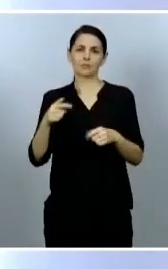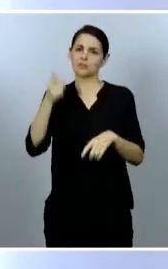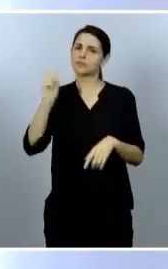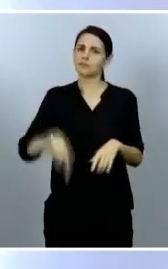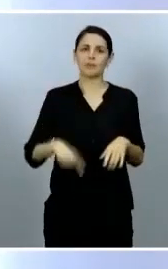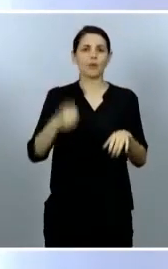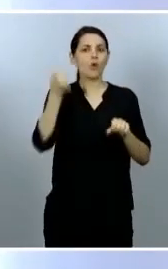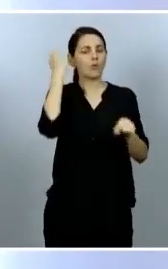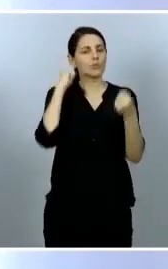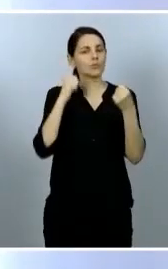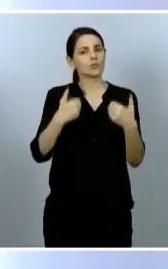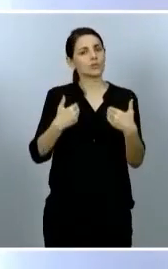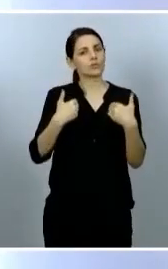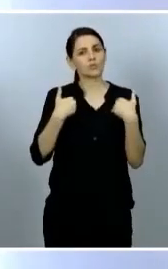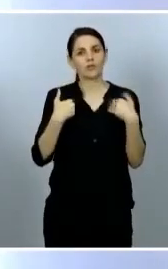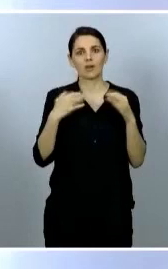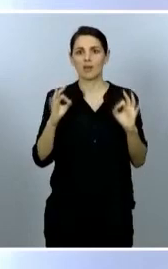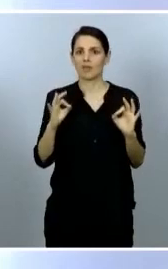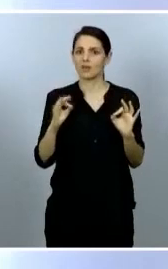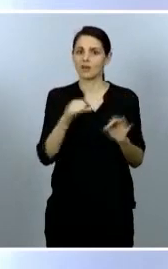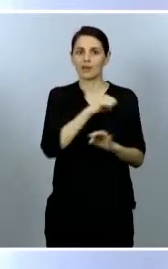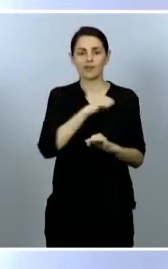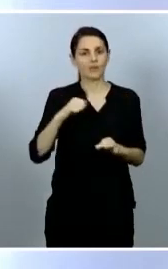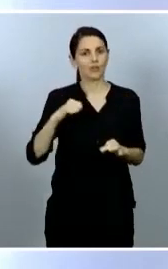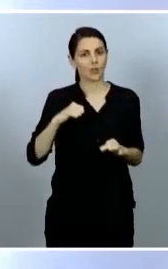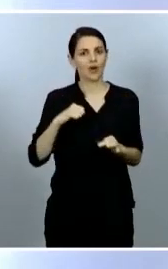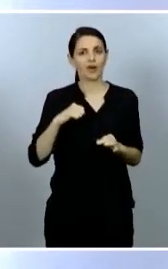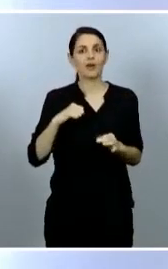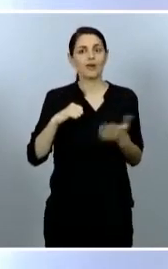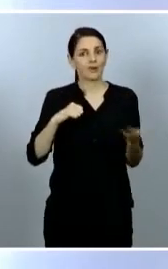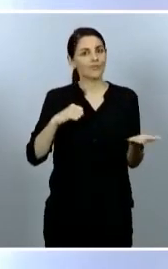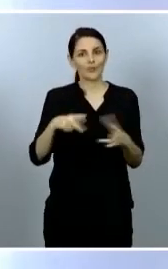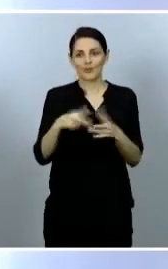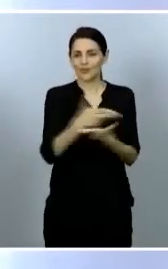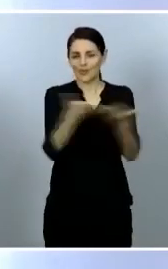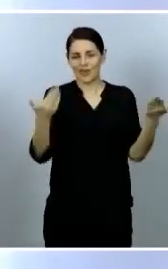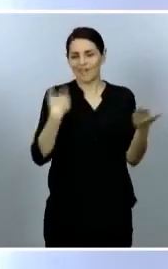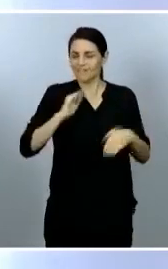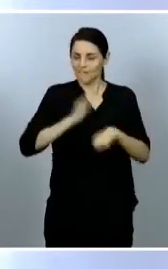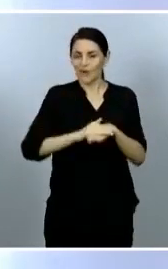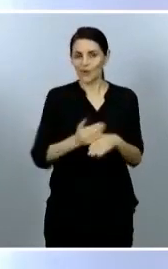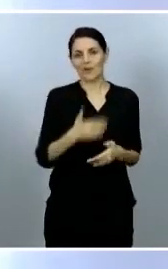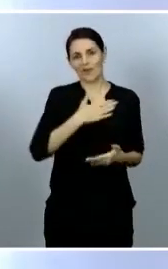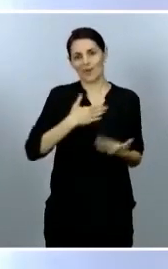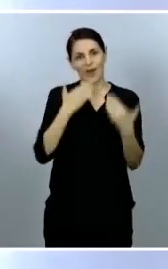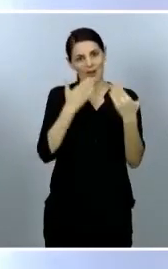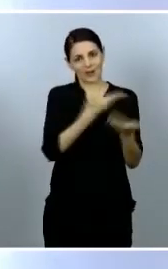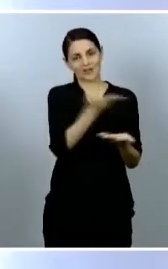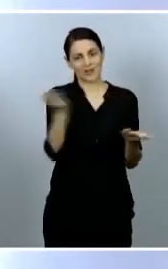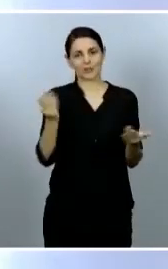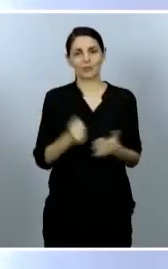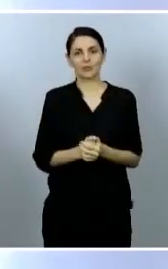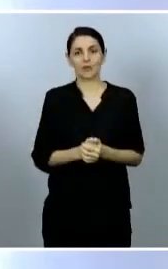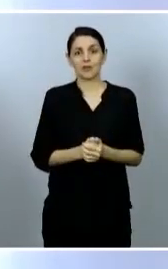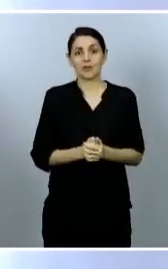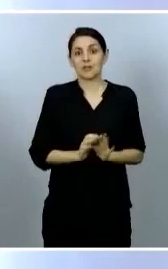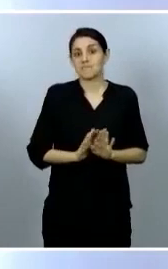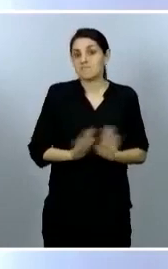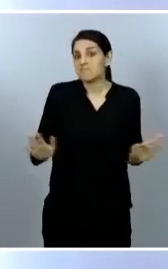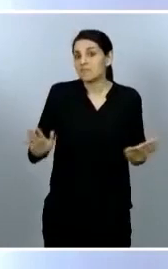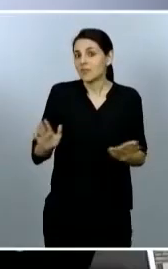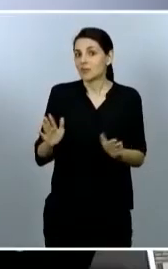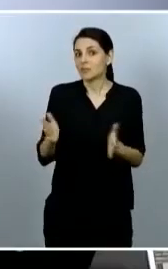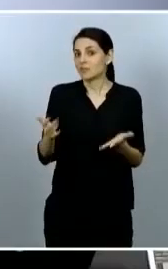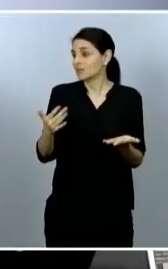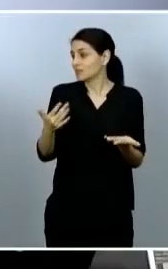mayoría de la ciudadanía española y que quiero volver a agradecer una vez más. A partir de ahí, ministra, si te parece nos sometemos a las preguntas